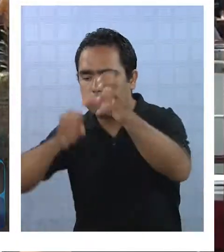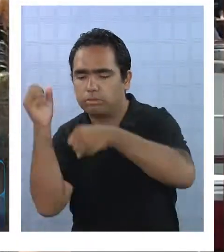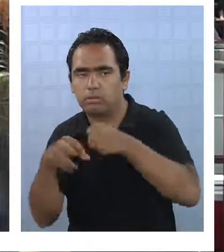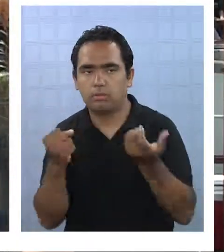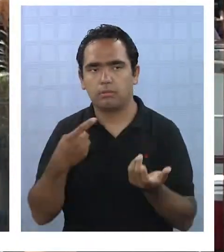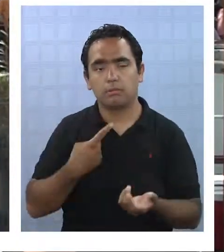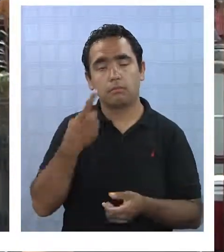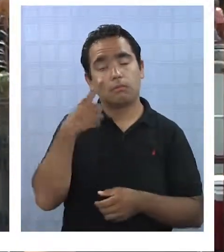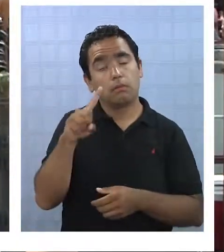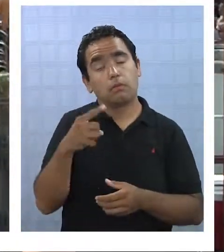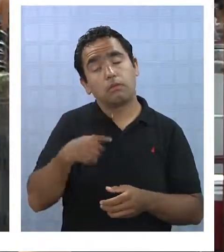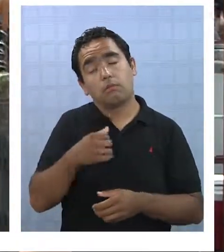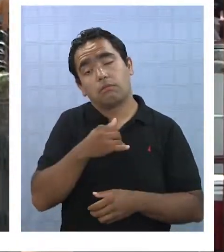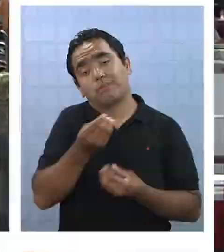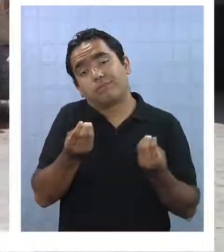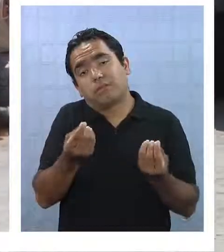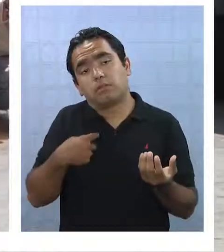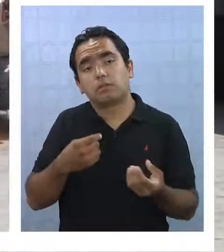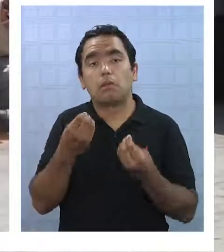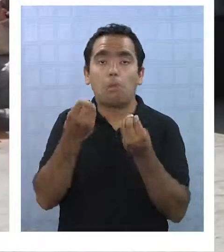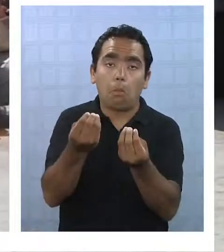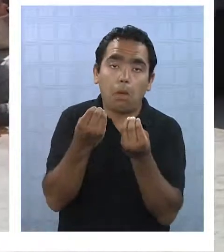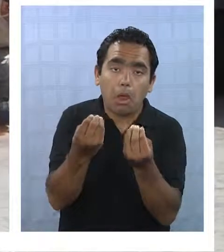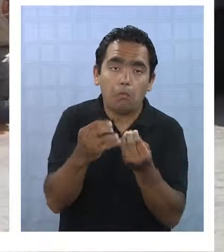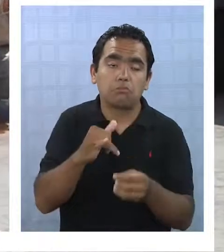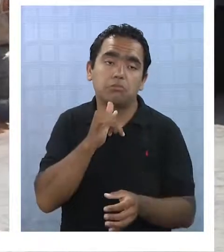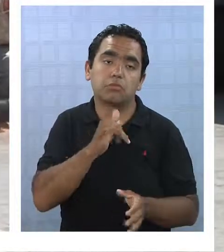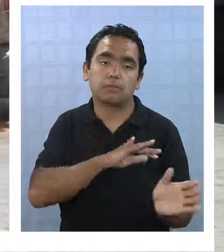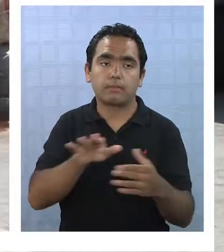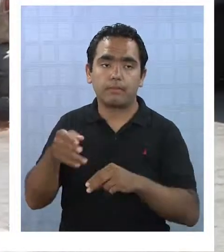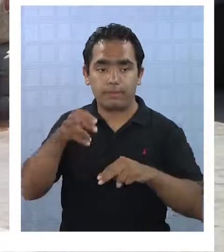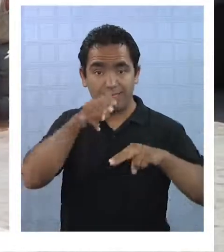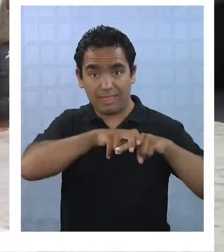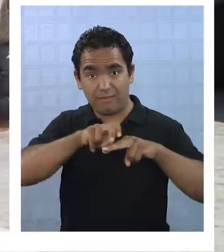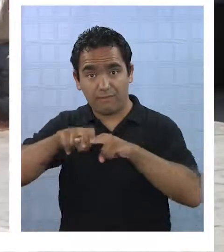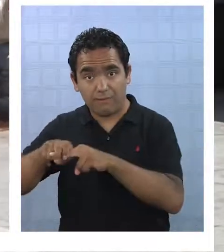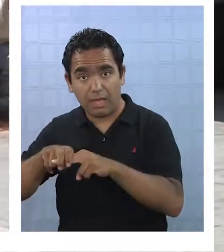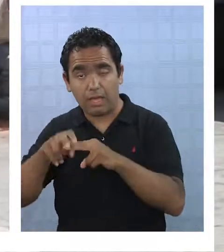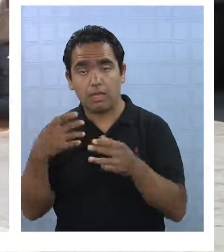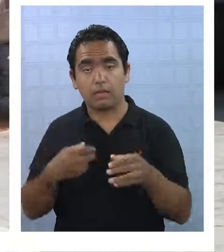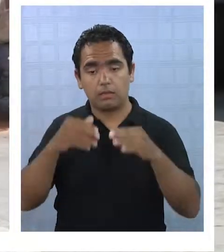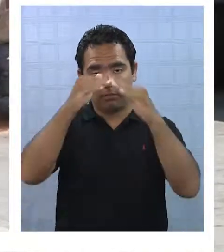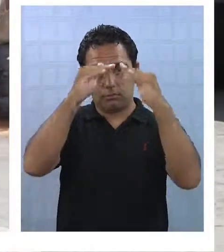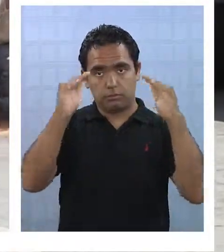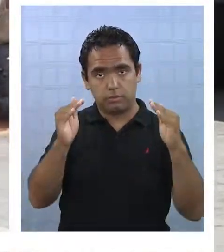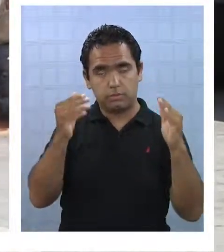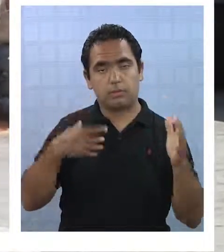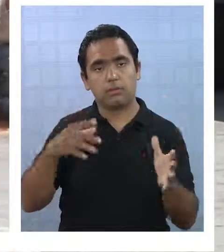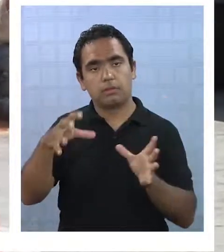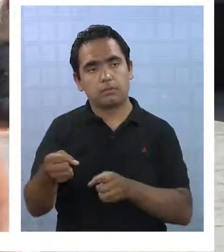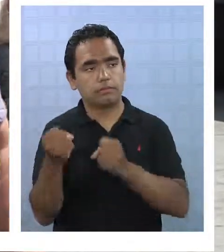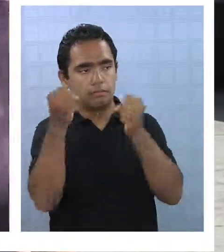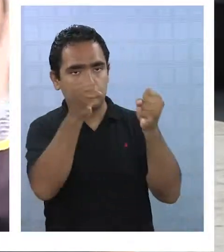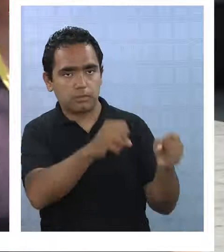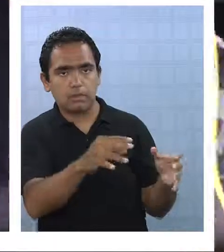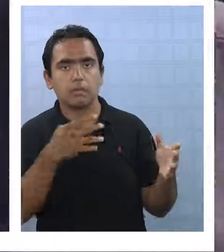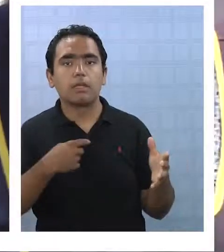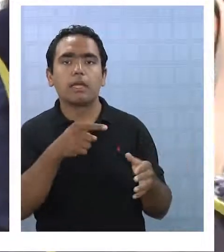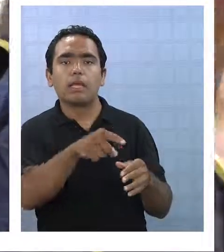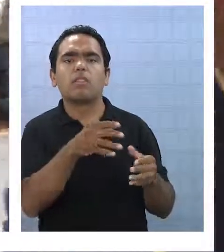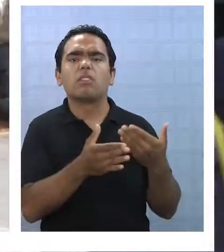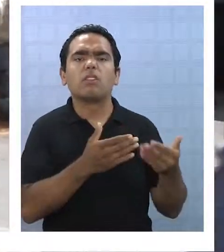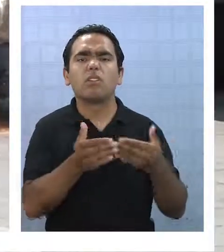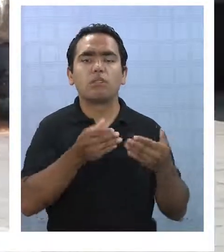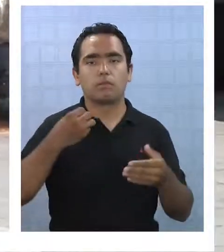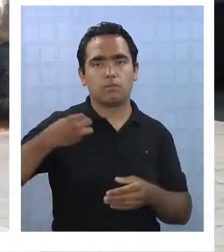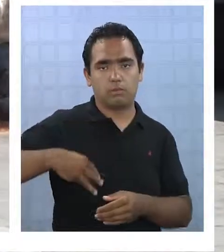beneficioso para la ciudad, bienvenido sea. Las bancas y sombrillas habrían sido llevadas a talleres de aseo y ornato de la municipalidad para su